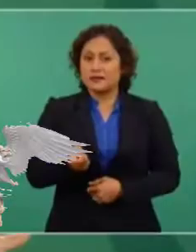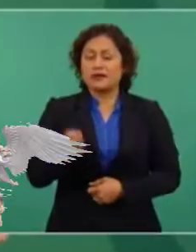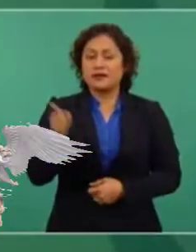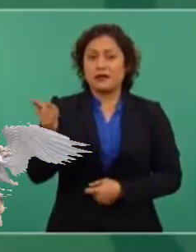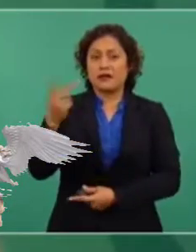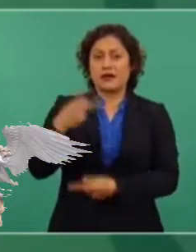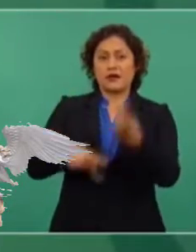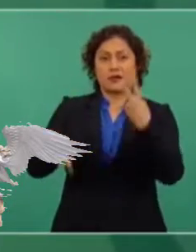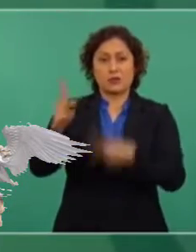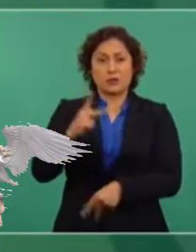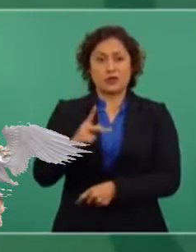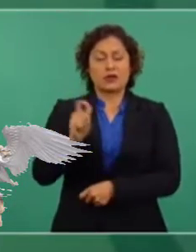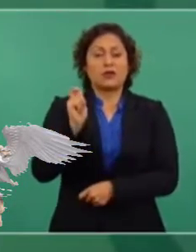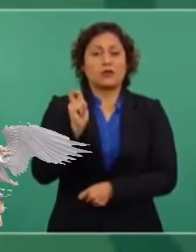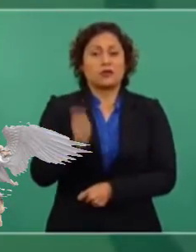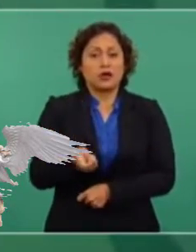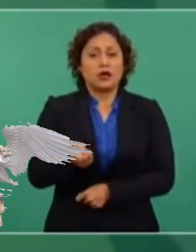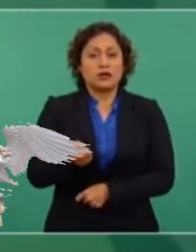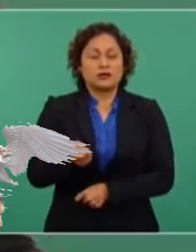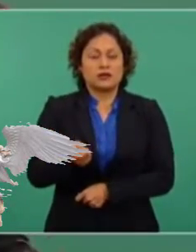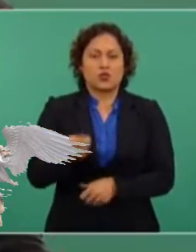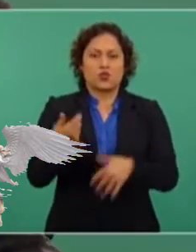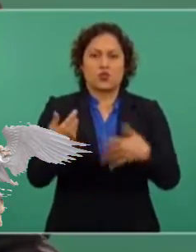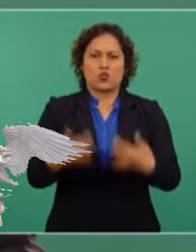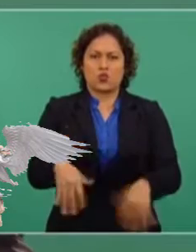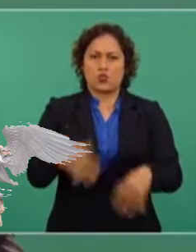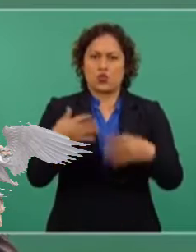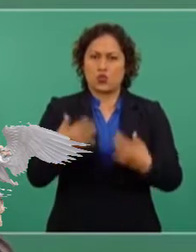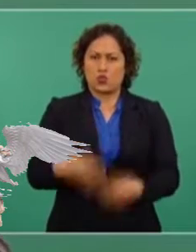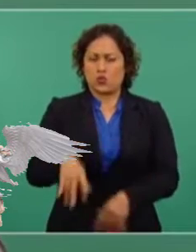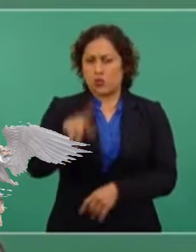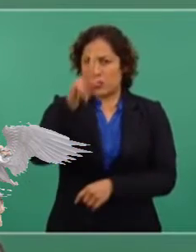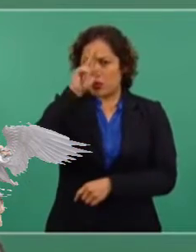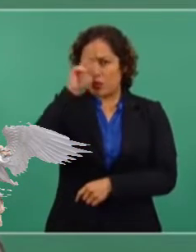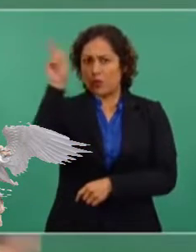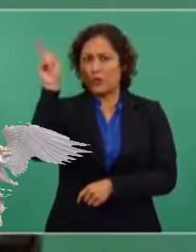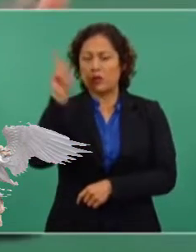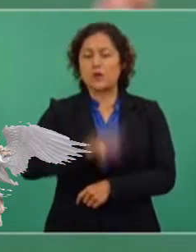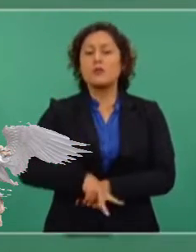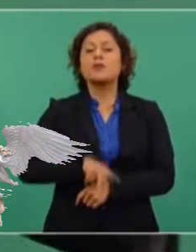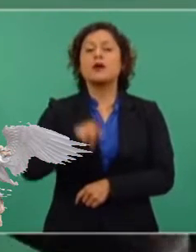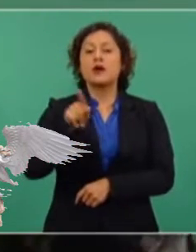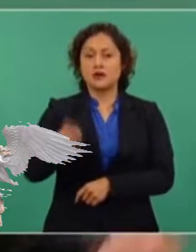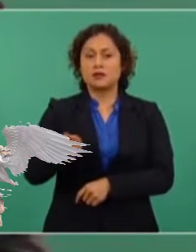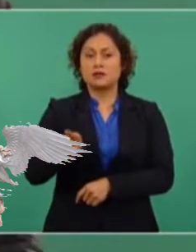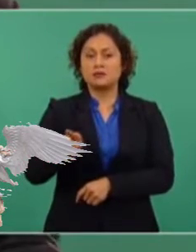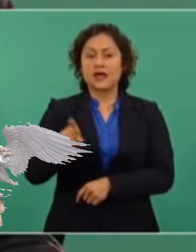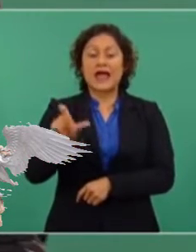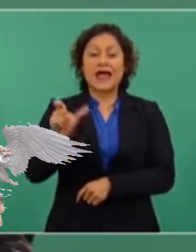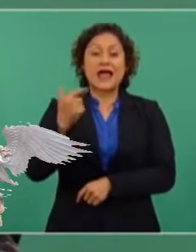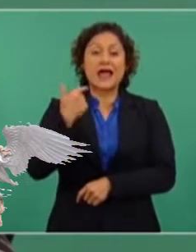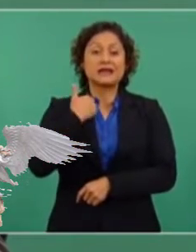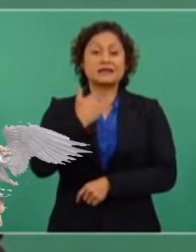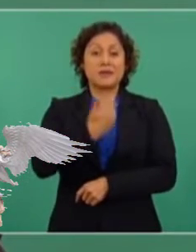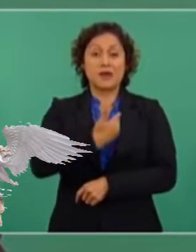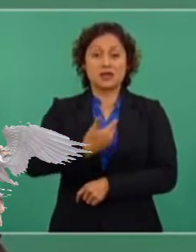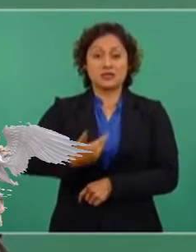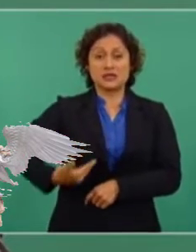de hasta contratar a un expresidente de México